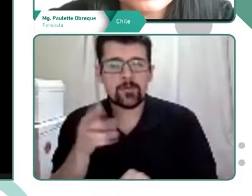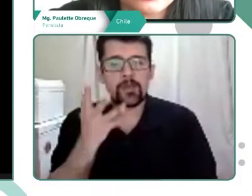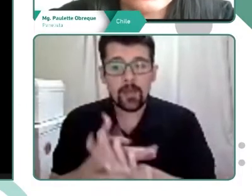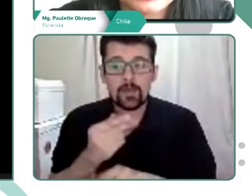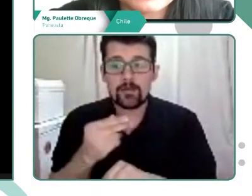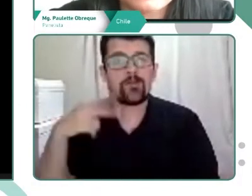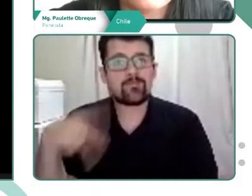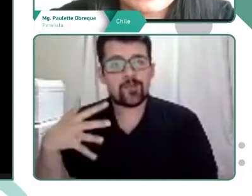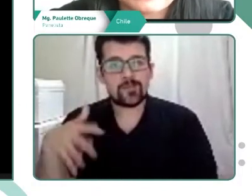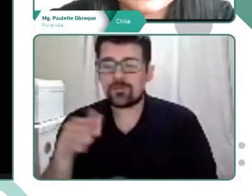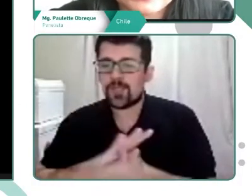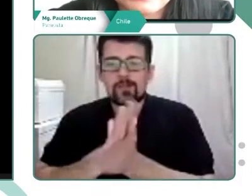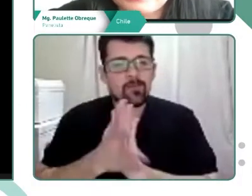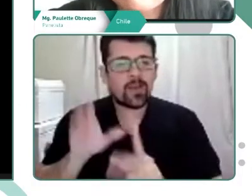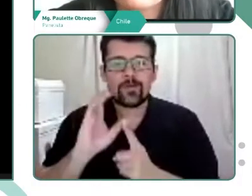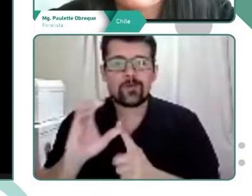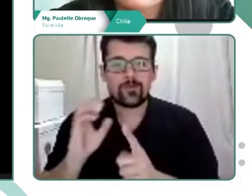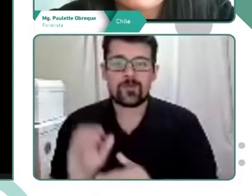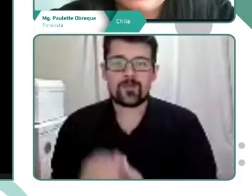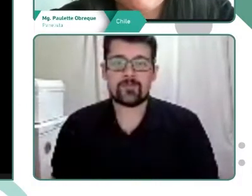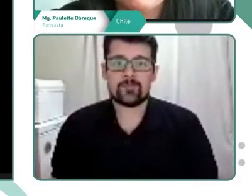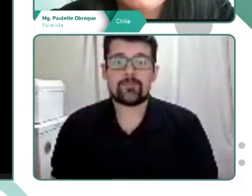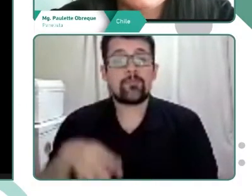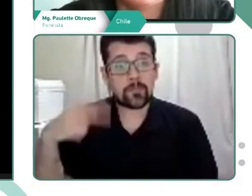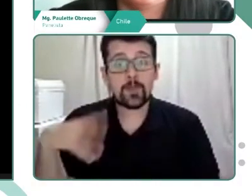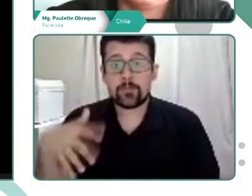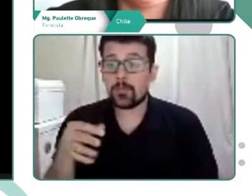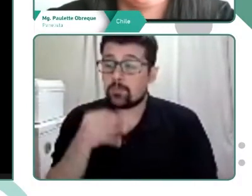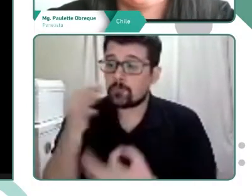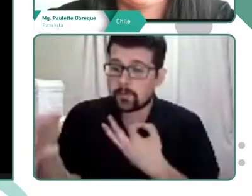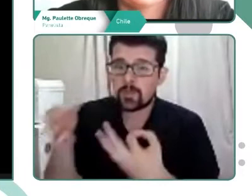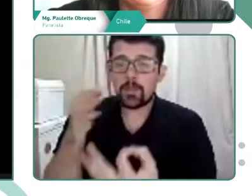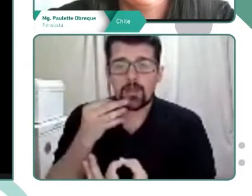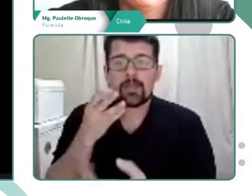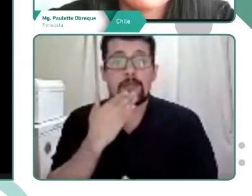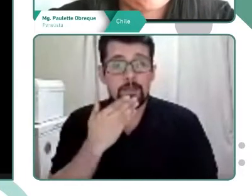revaloración de las culturas territoriales, ¿ya?, valorando el diálogo y la lectura.